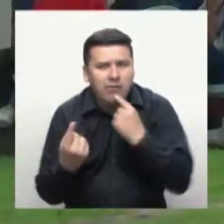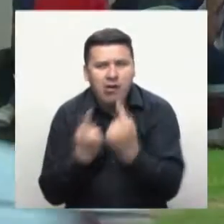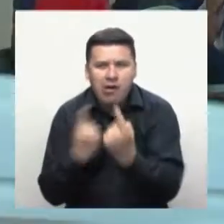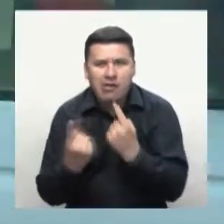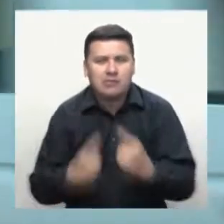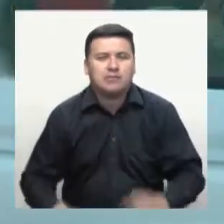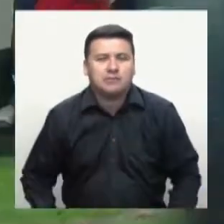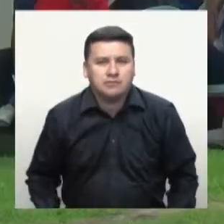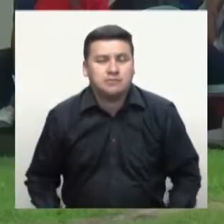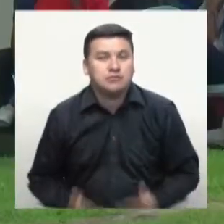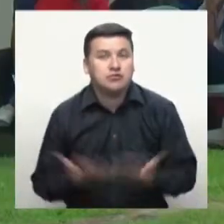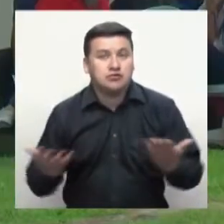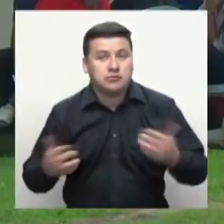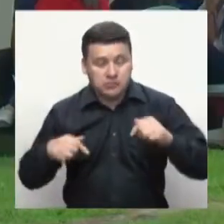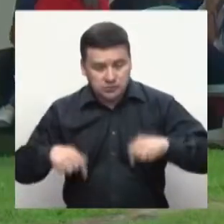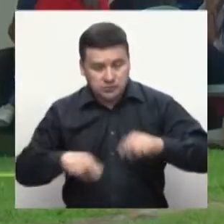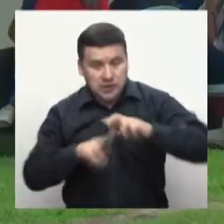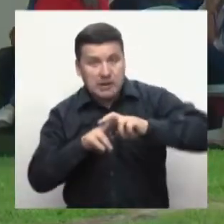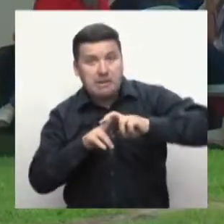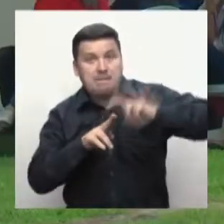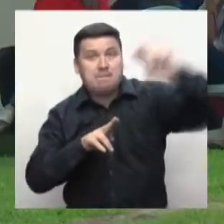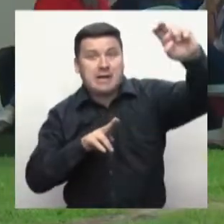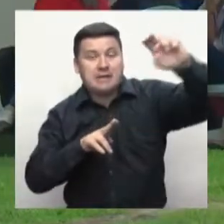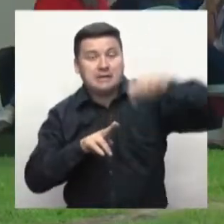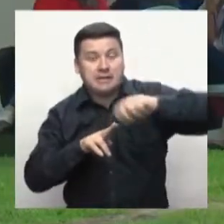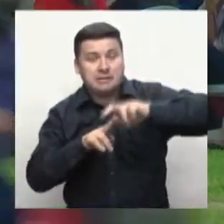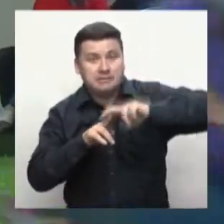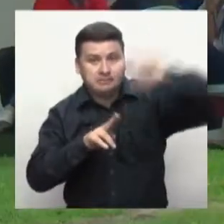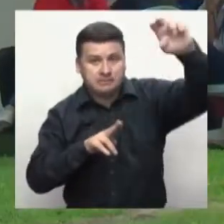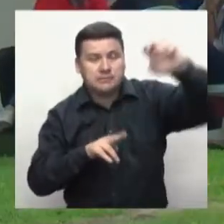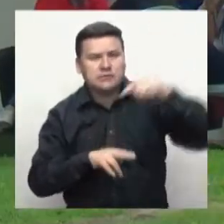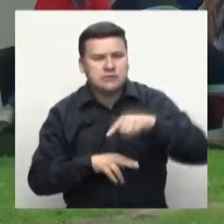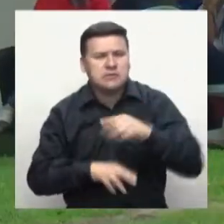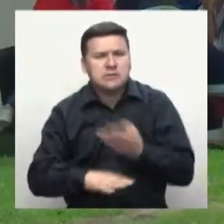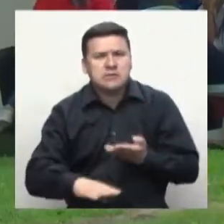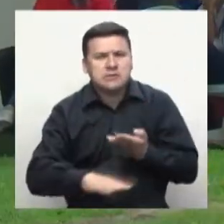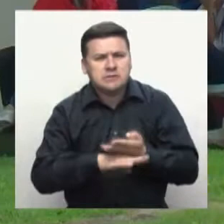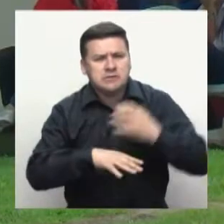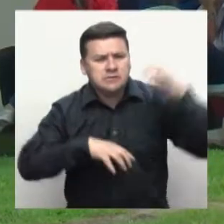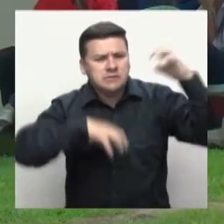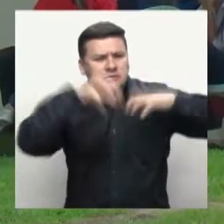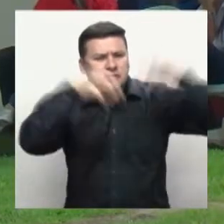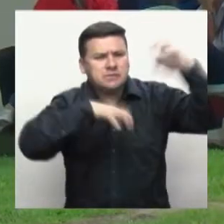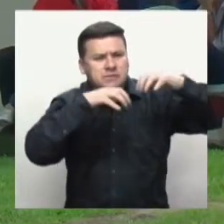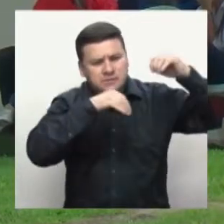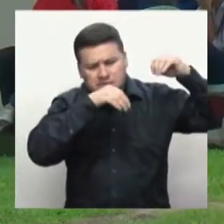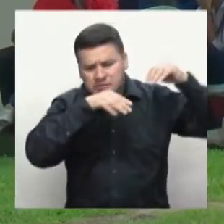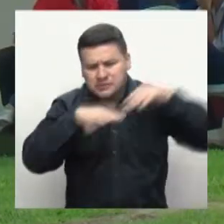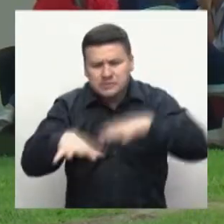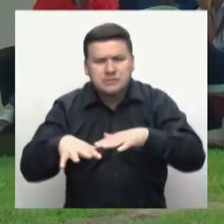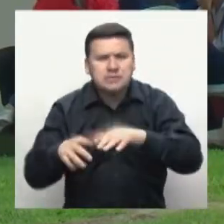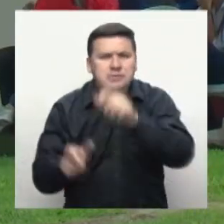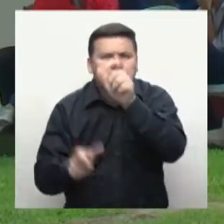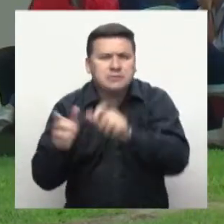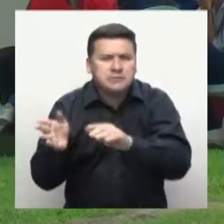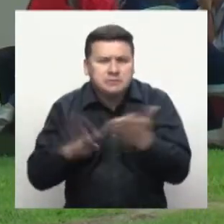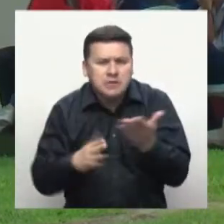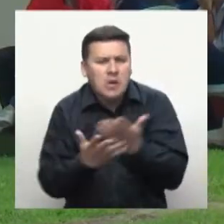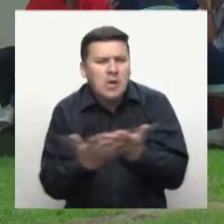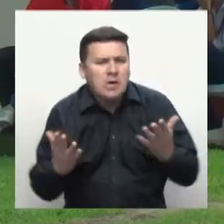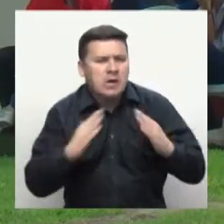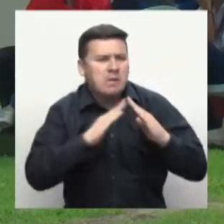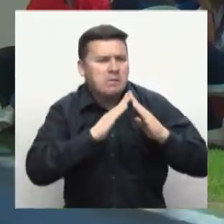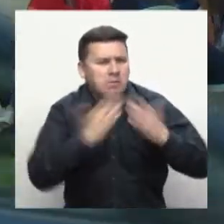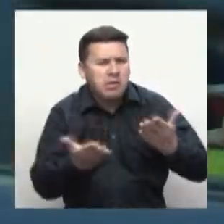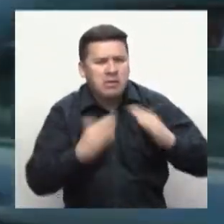Me encuentro en Manizales, ciudad que por estos días ha vivido la crudeza de las fuertes lluvias que ha dejado pérdidas humanas, materiales y más